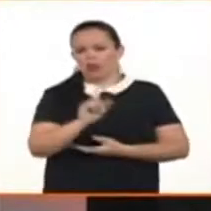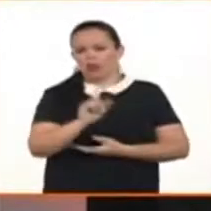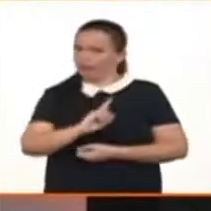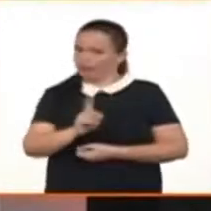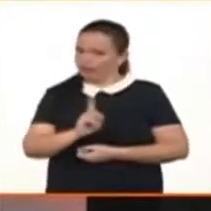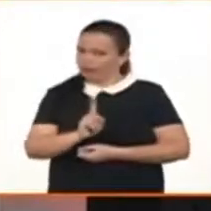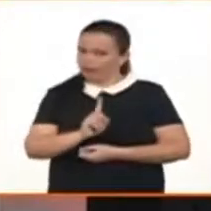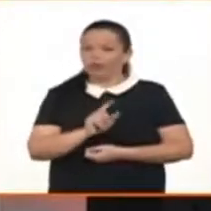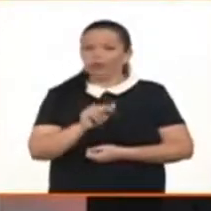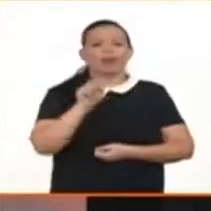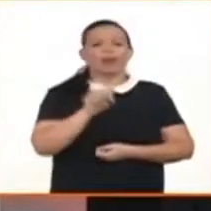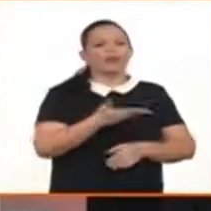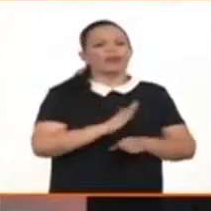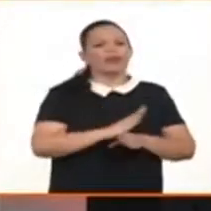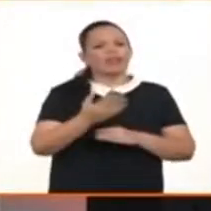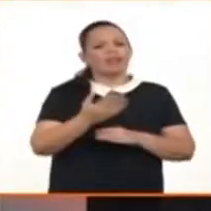haber